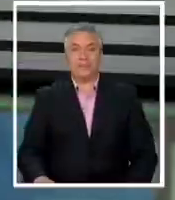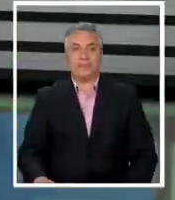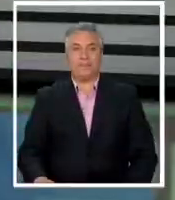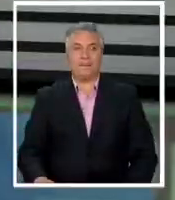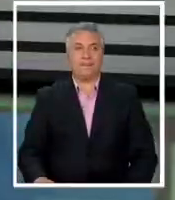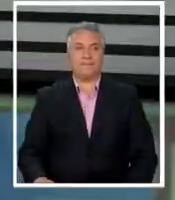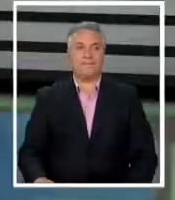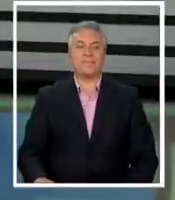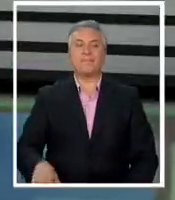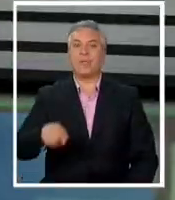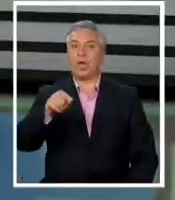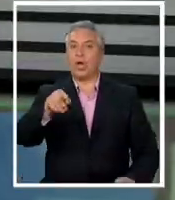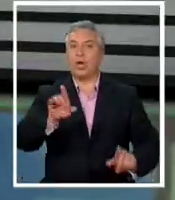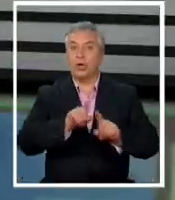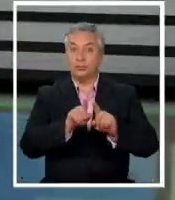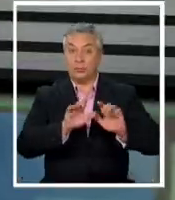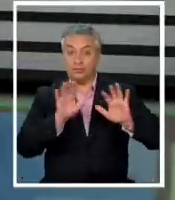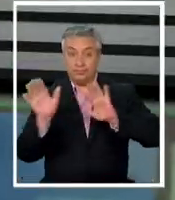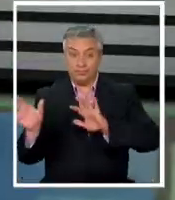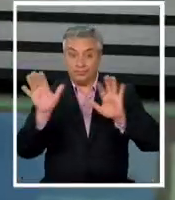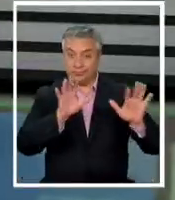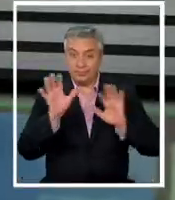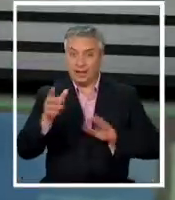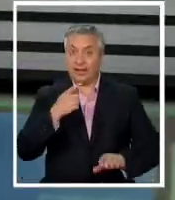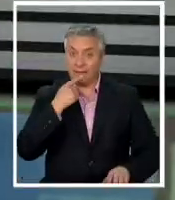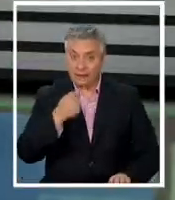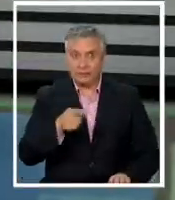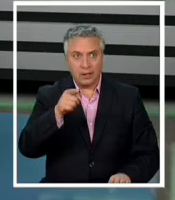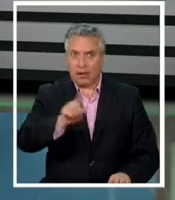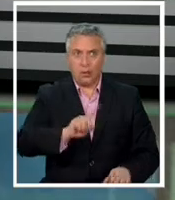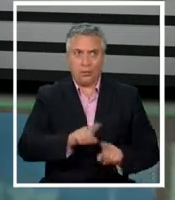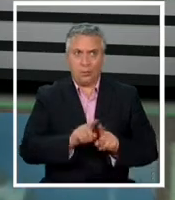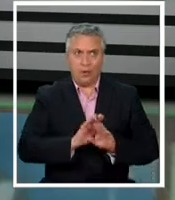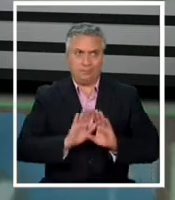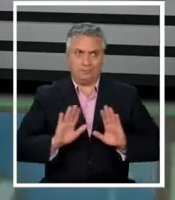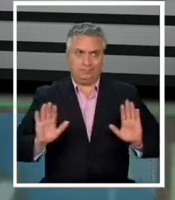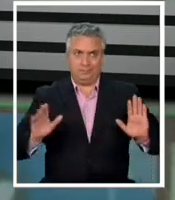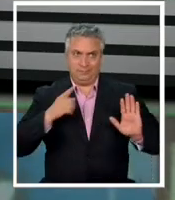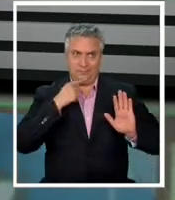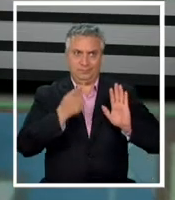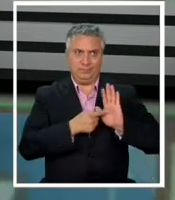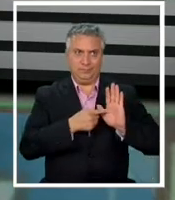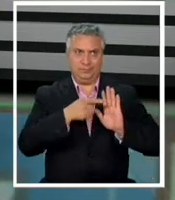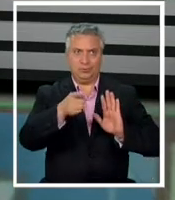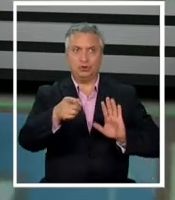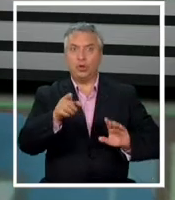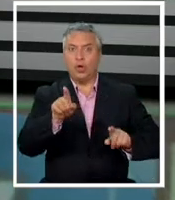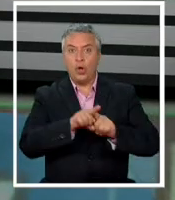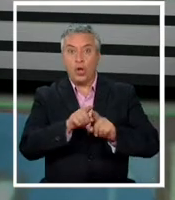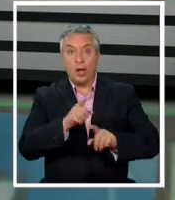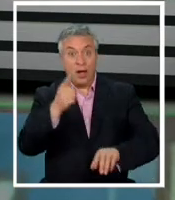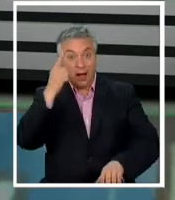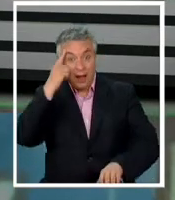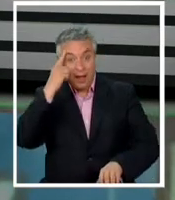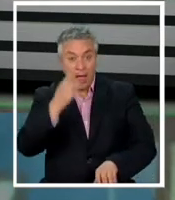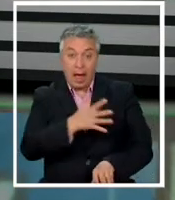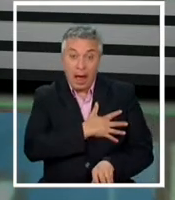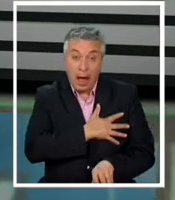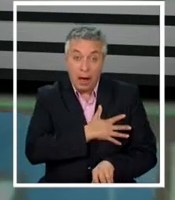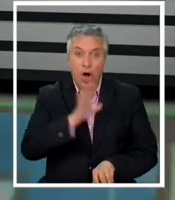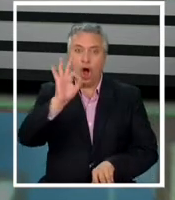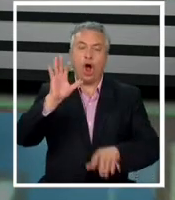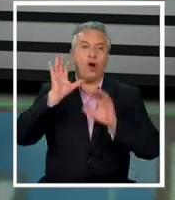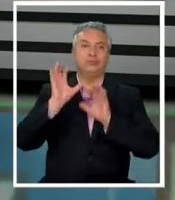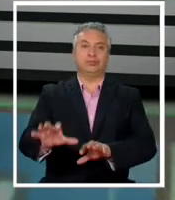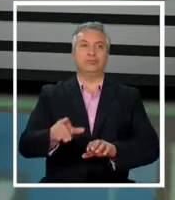y a propósito de porteros este no dejó indiferente a nadie lo amabas o lo odiabas te acuerdas de